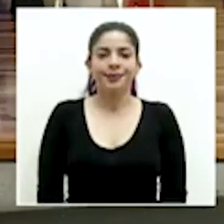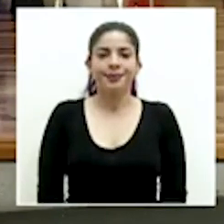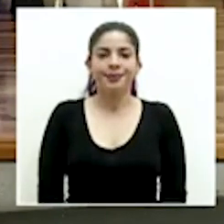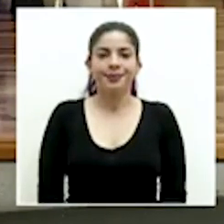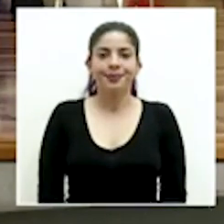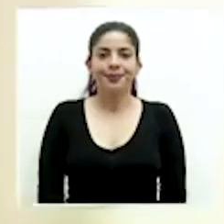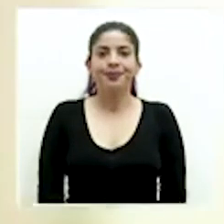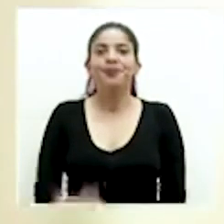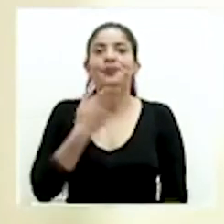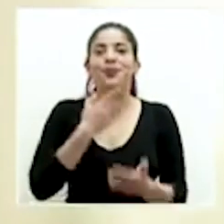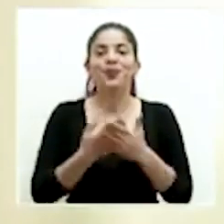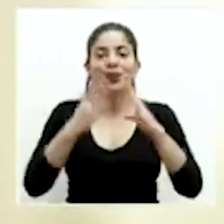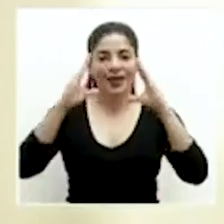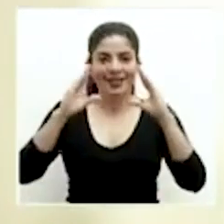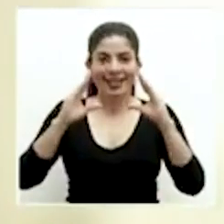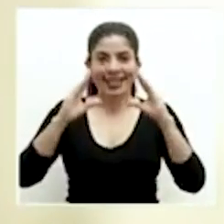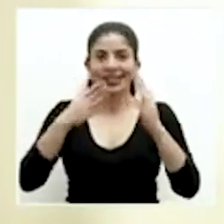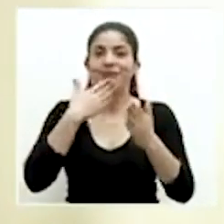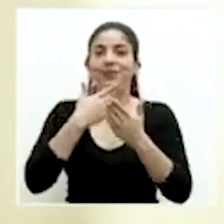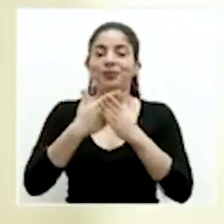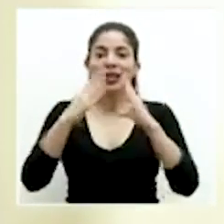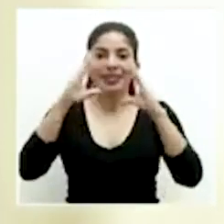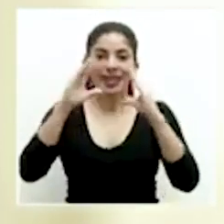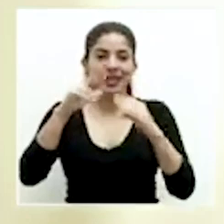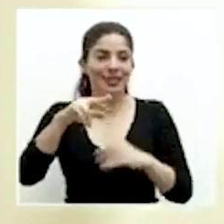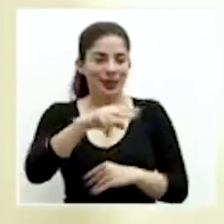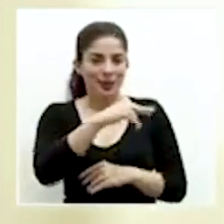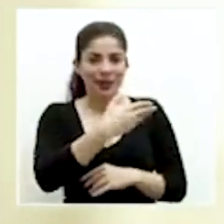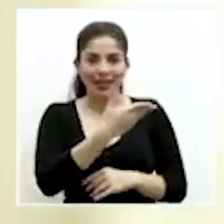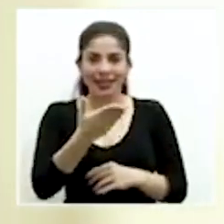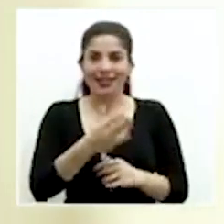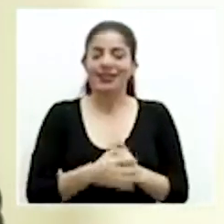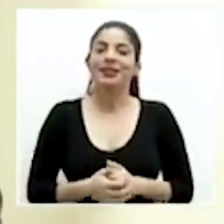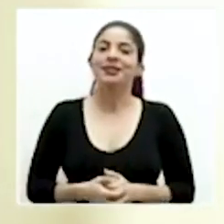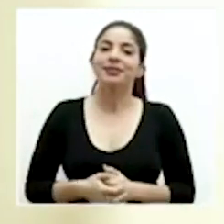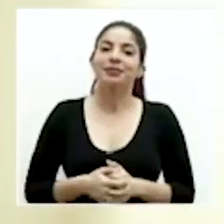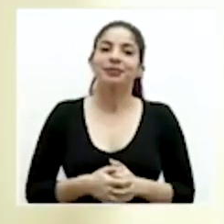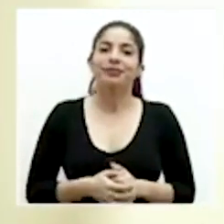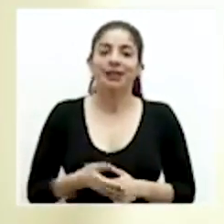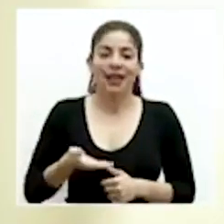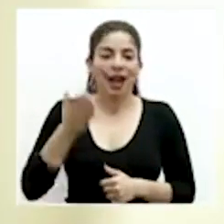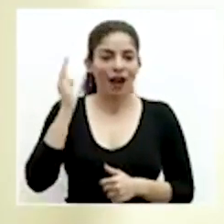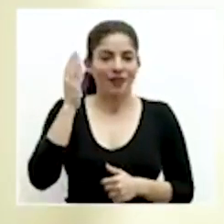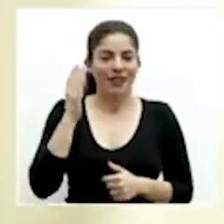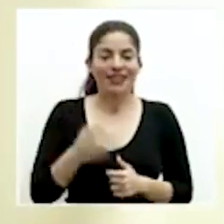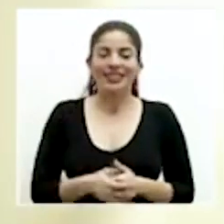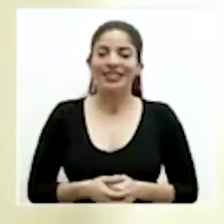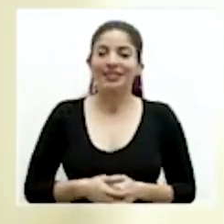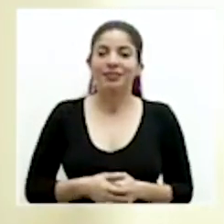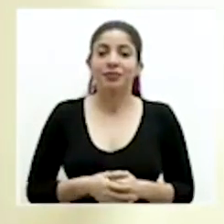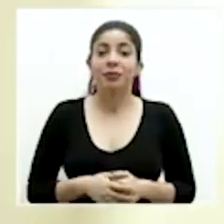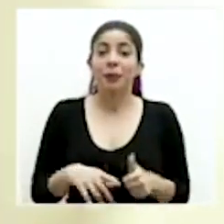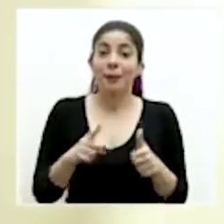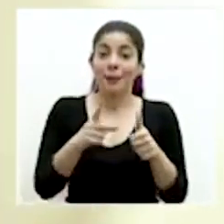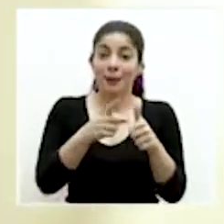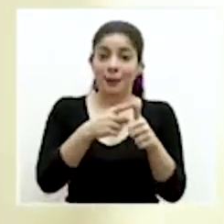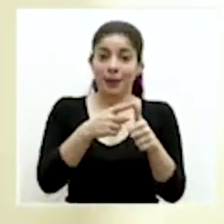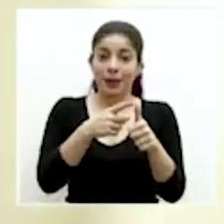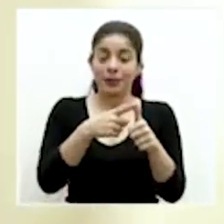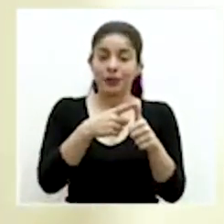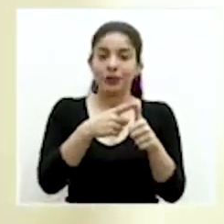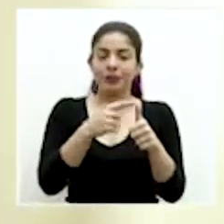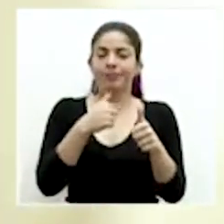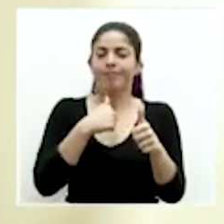Muy buenas tardes, buenas tardes colegas de la conferencia. En primera instancia,